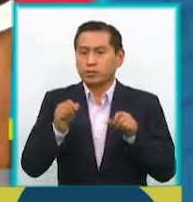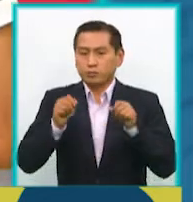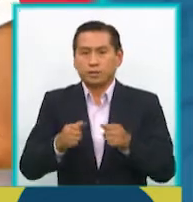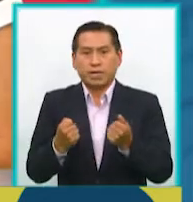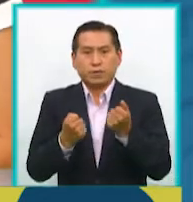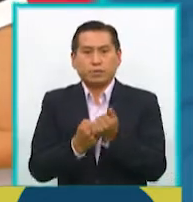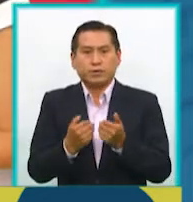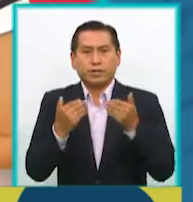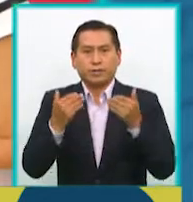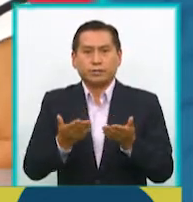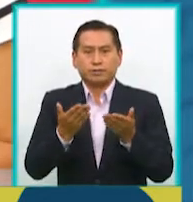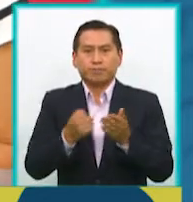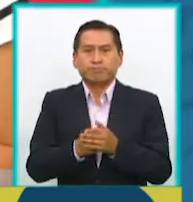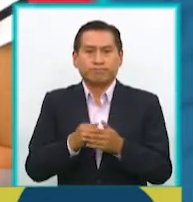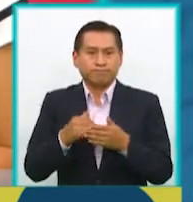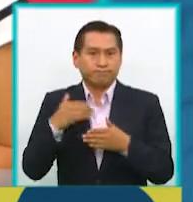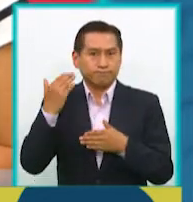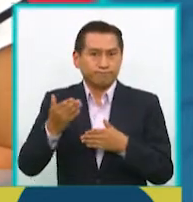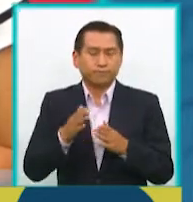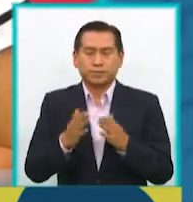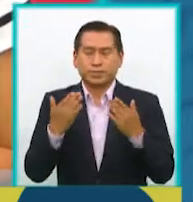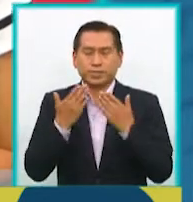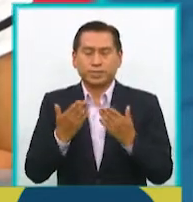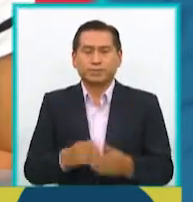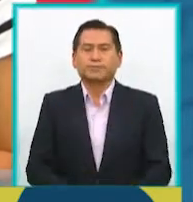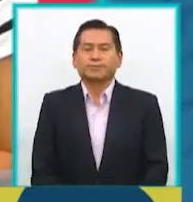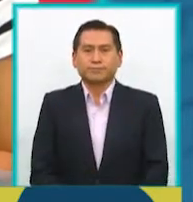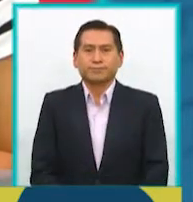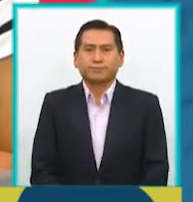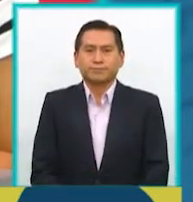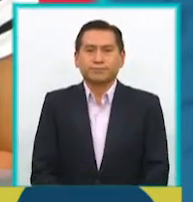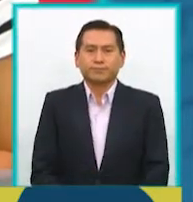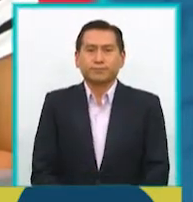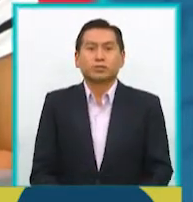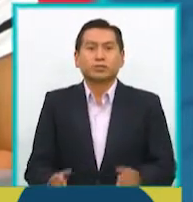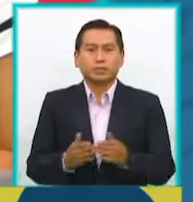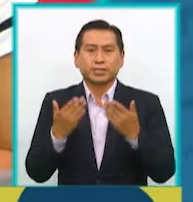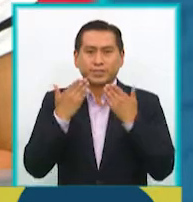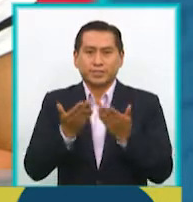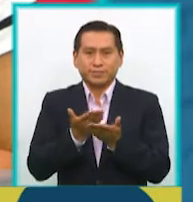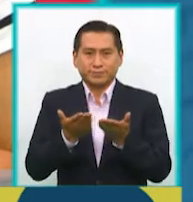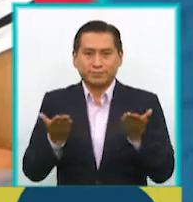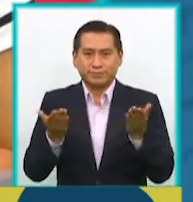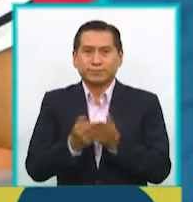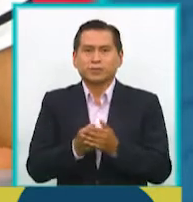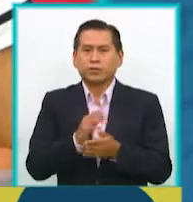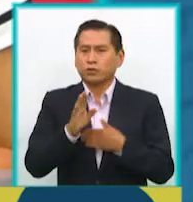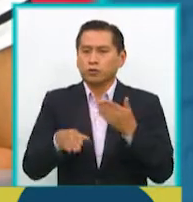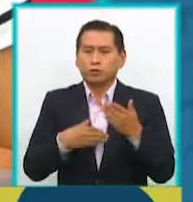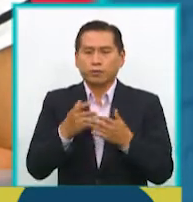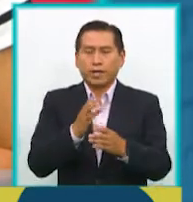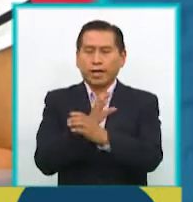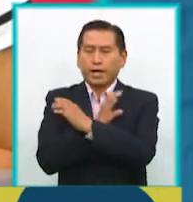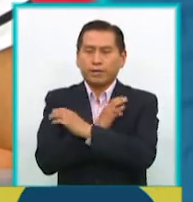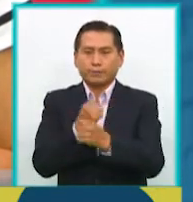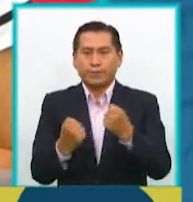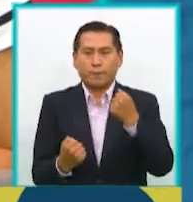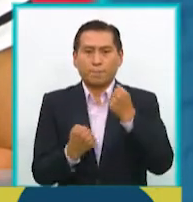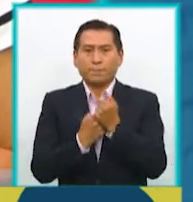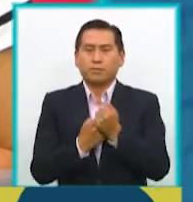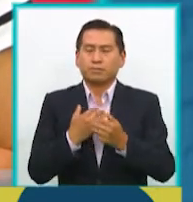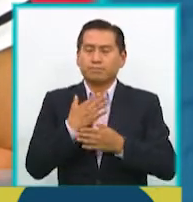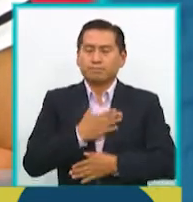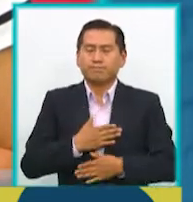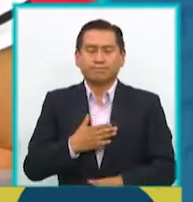seguir apoyándote en los próximos proyectos. Muchísimas gracias. Muchísimas gracias a ustedes por todo el cariño, por todo el apoyo, el placer